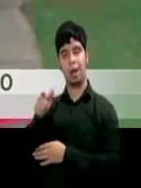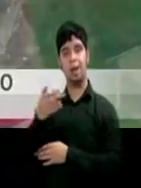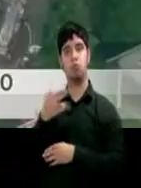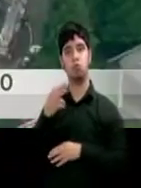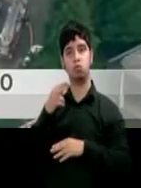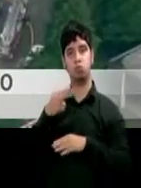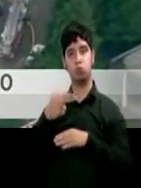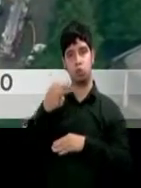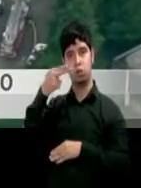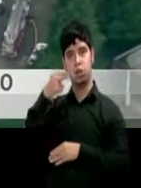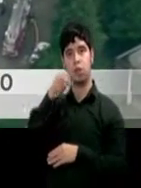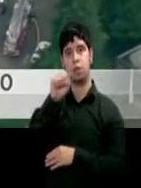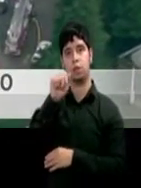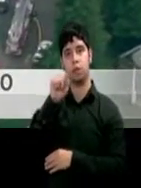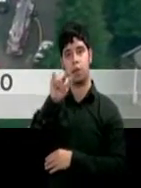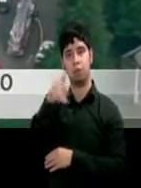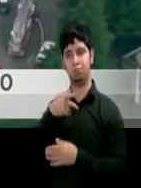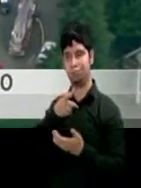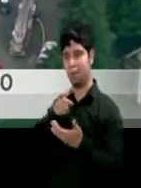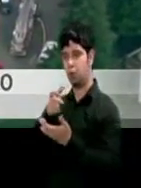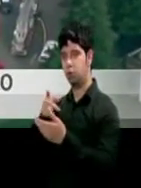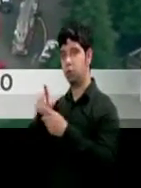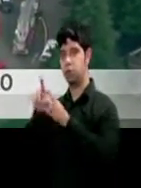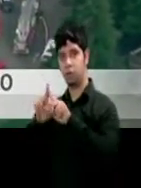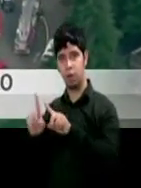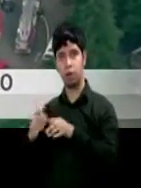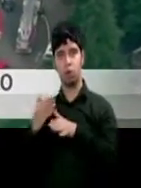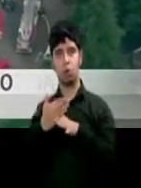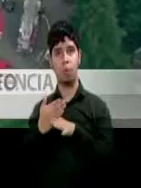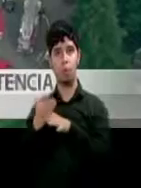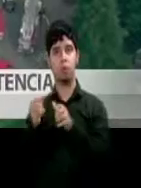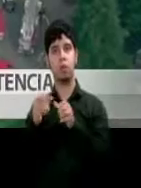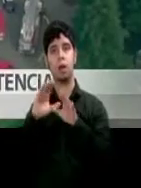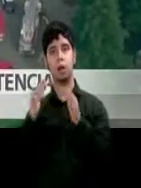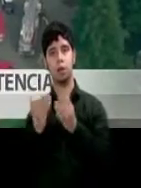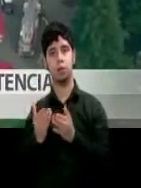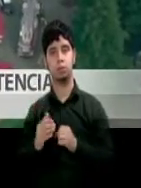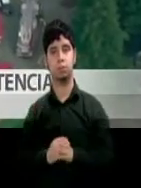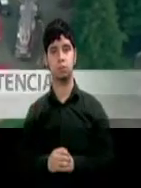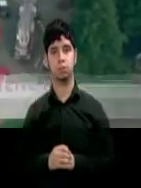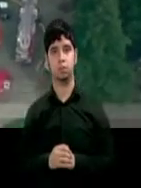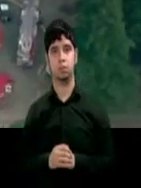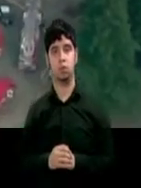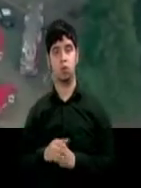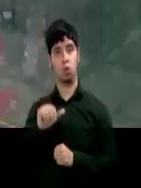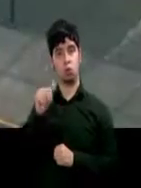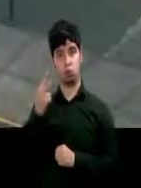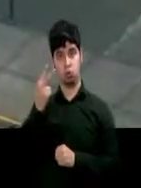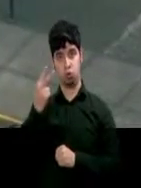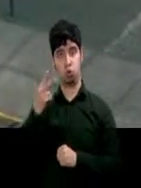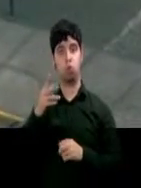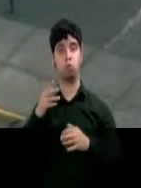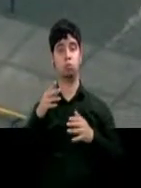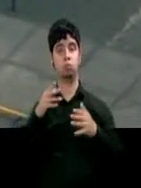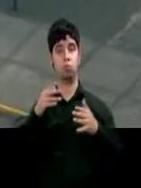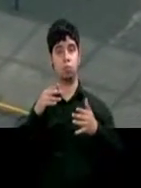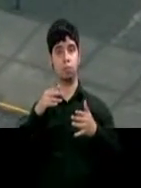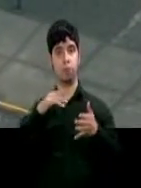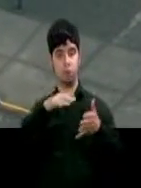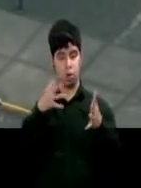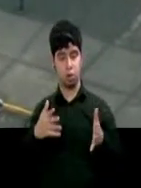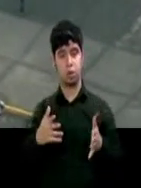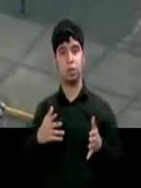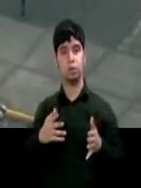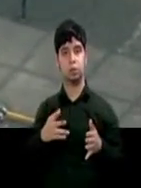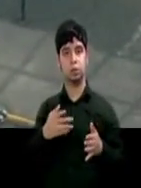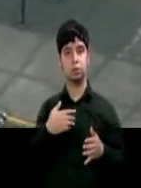abrió fuego contra varios de sus compañeros, mientras otros tres estudiantes seguían hospitalizados, dos en condición crítica y otro